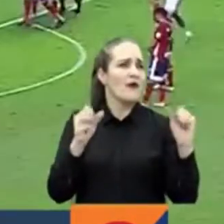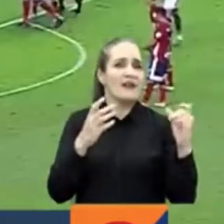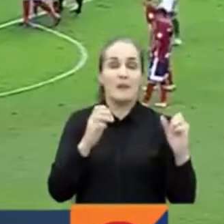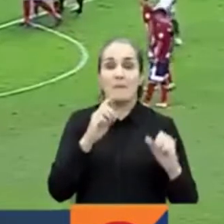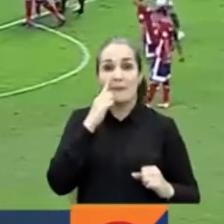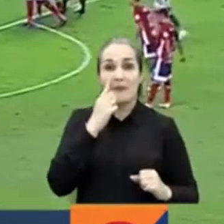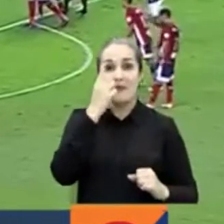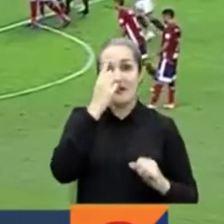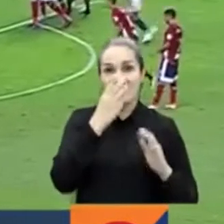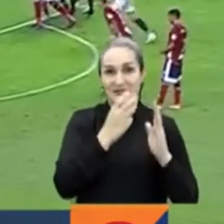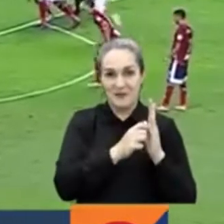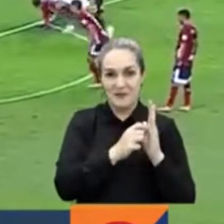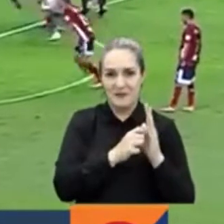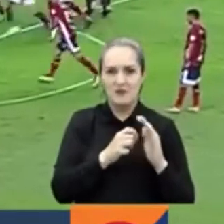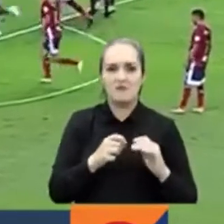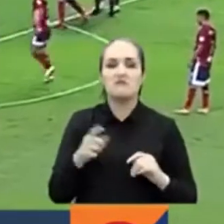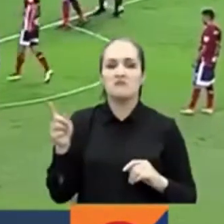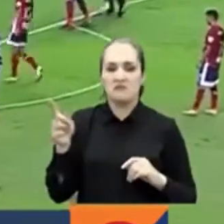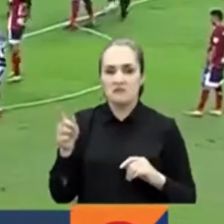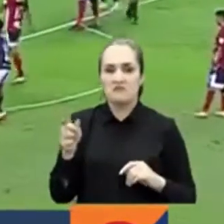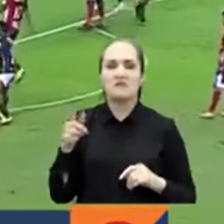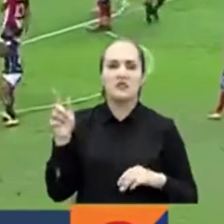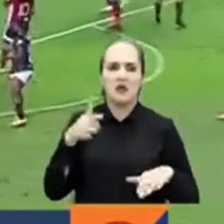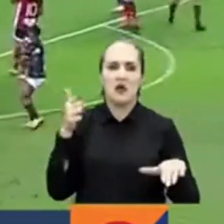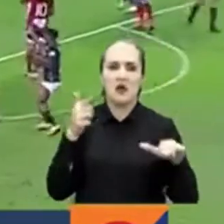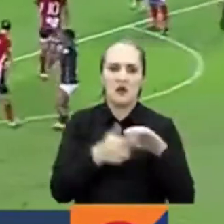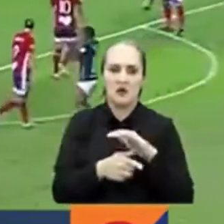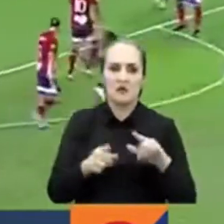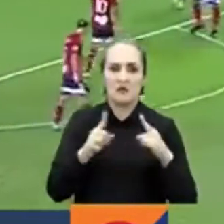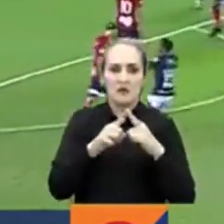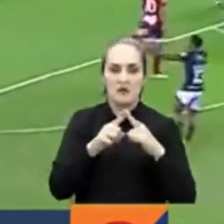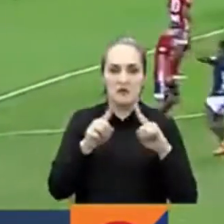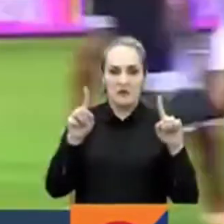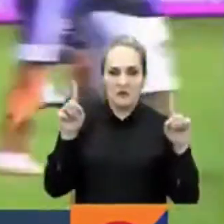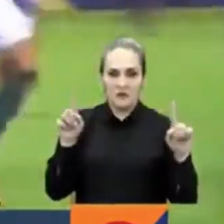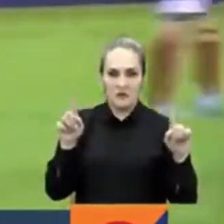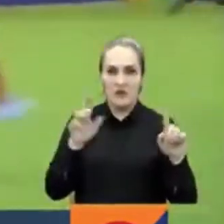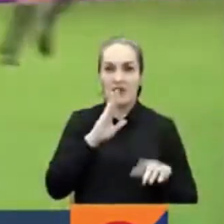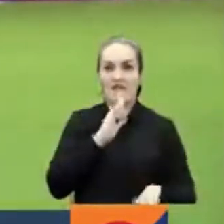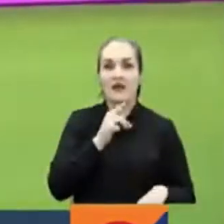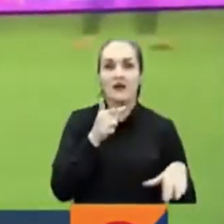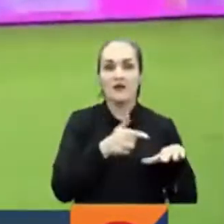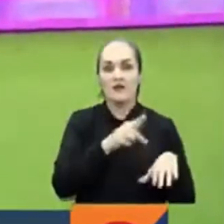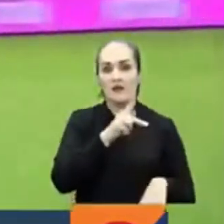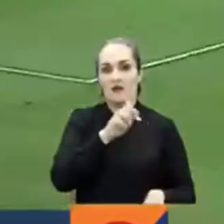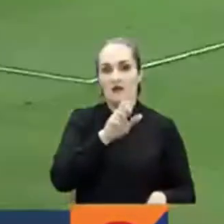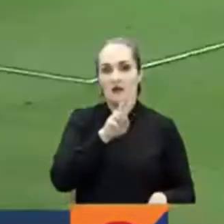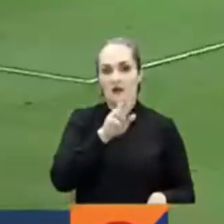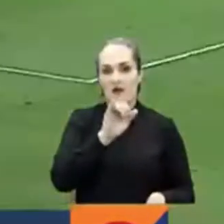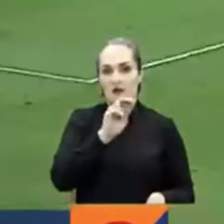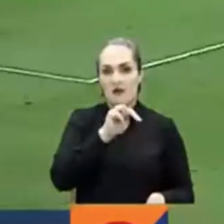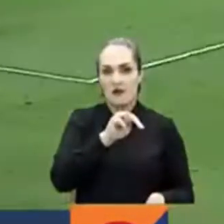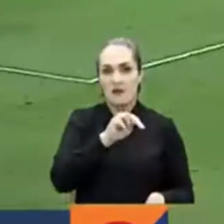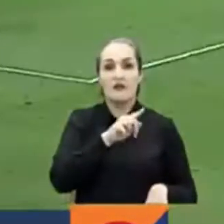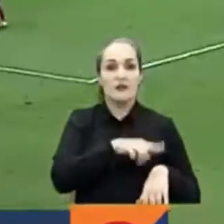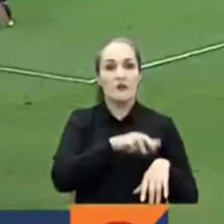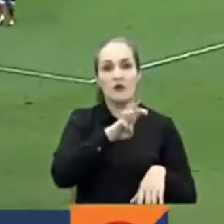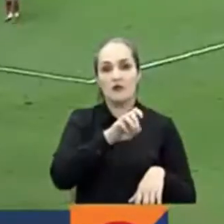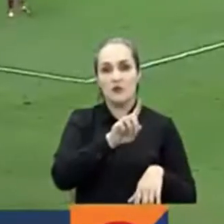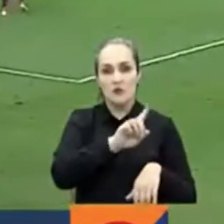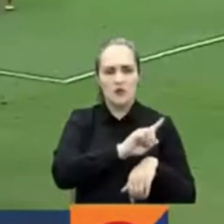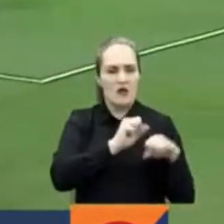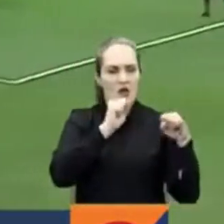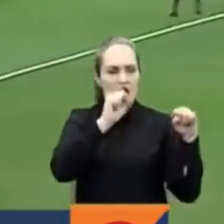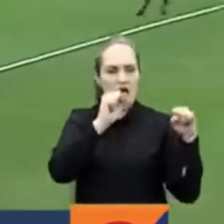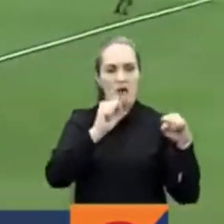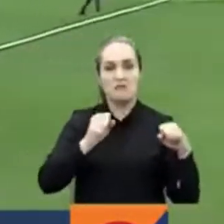puntos. Nicolás Gallo sentencia a este penal que cobra Kevin Velasco en el minuto 81 la celebración. cinco minutos